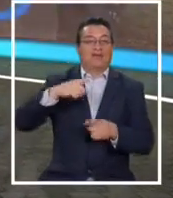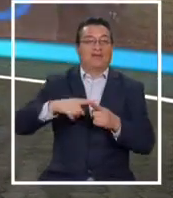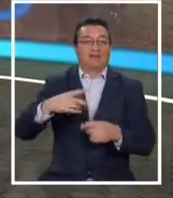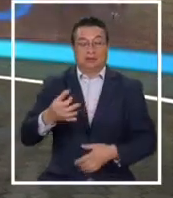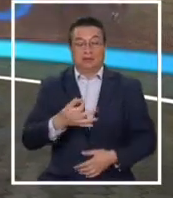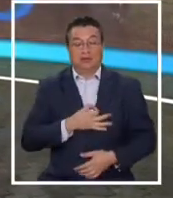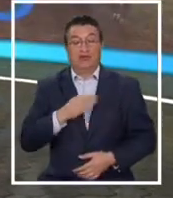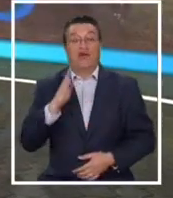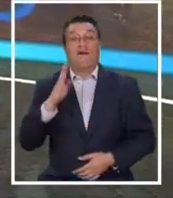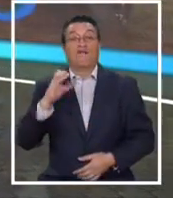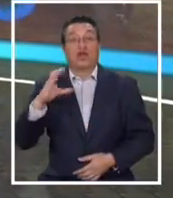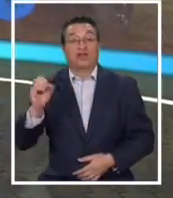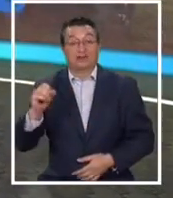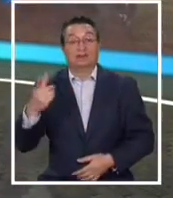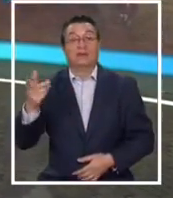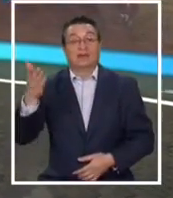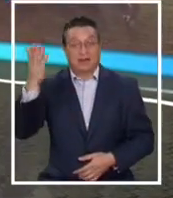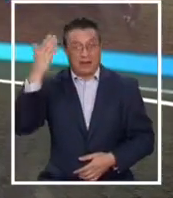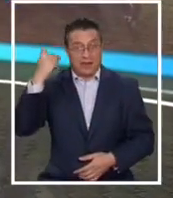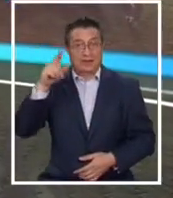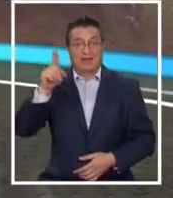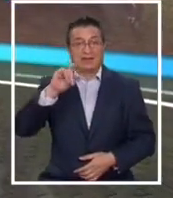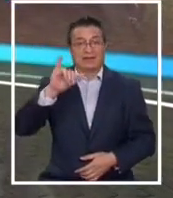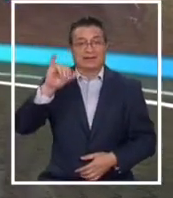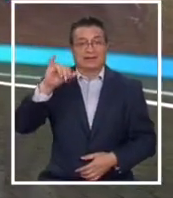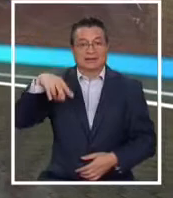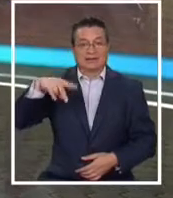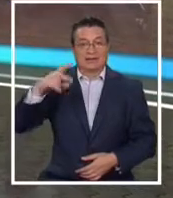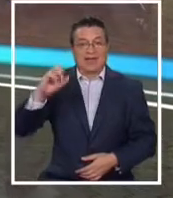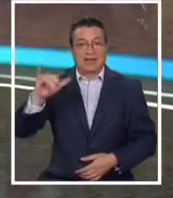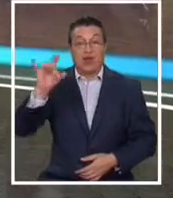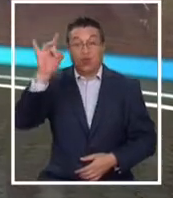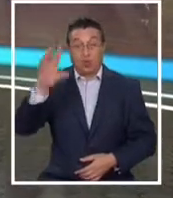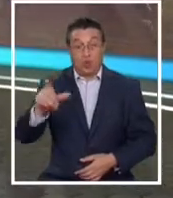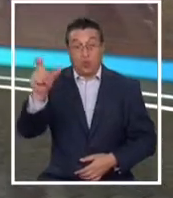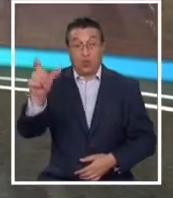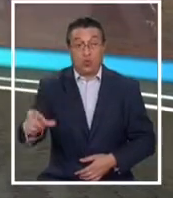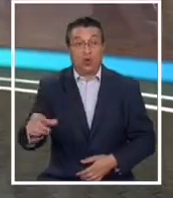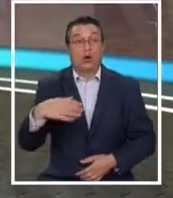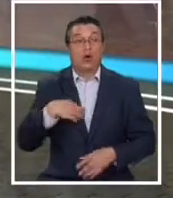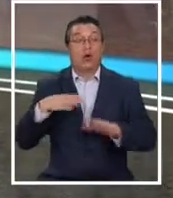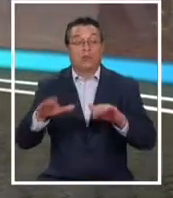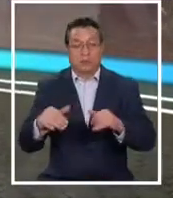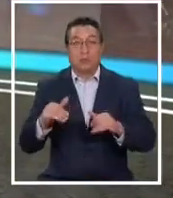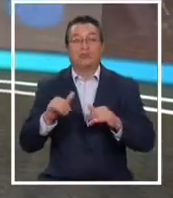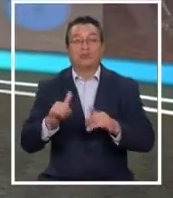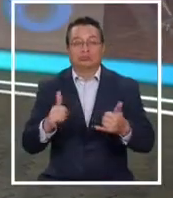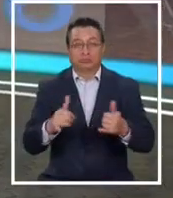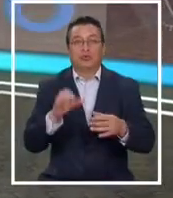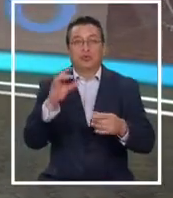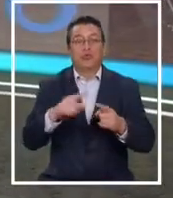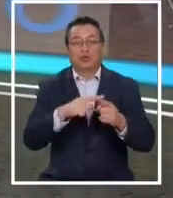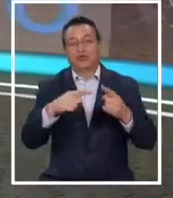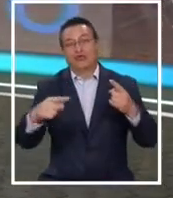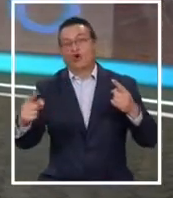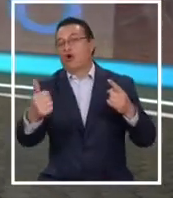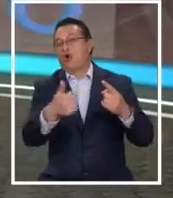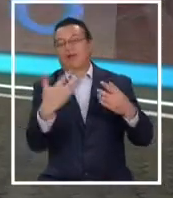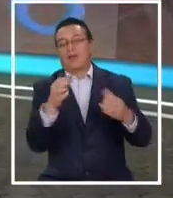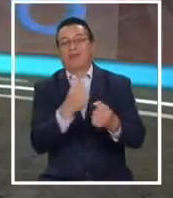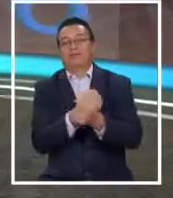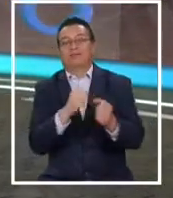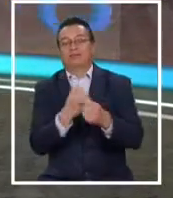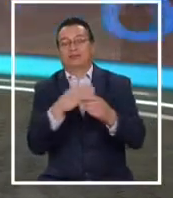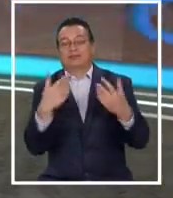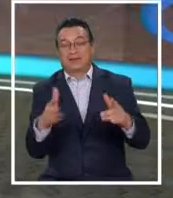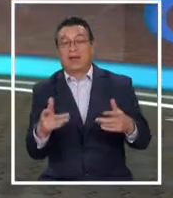medallista de 2011 en los Juegos Olímpicos de City. De hecho, era el único de ese plantel que se mantenía activo. El legado de